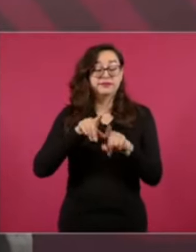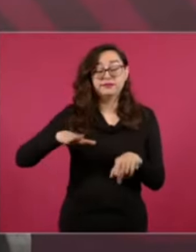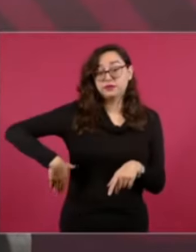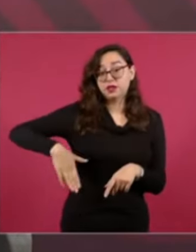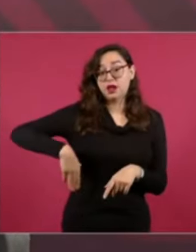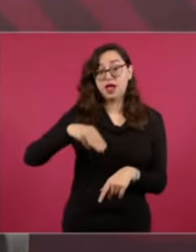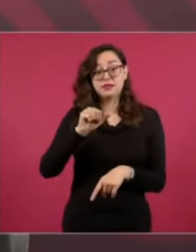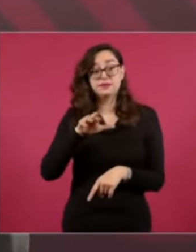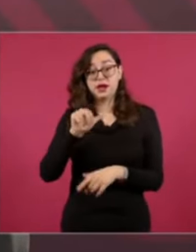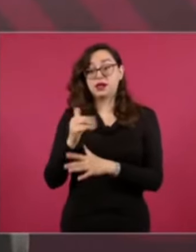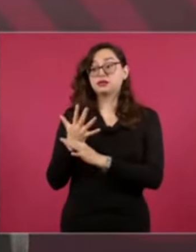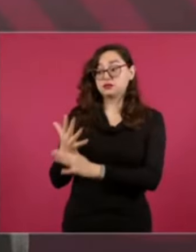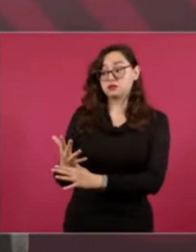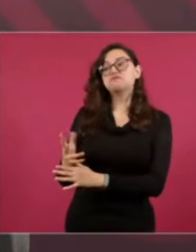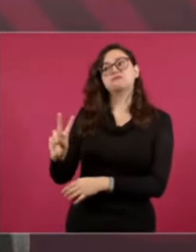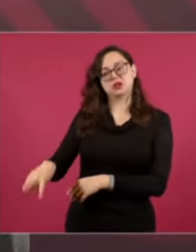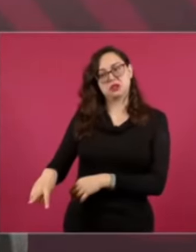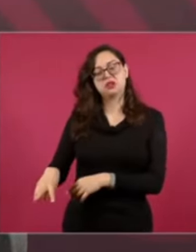Real.